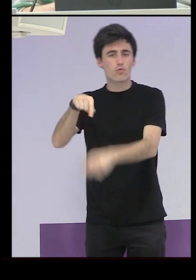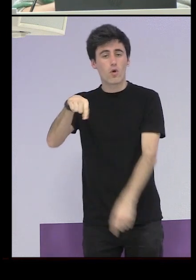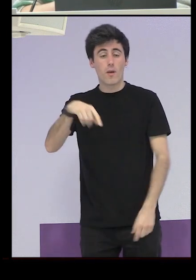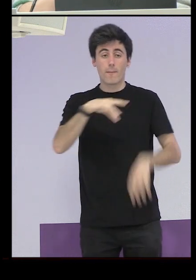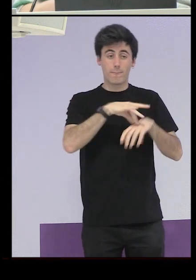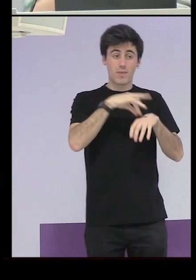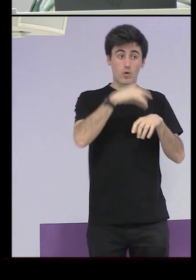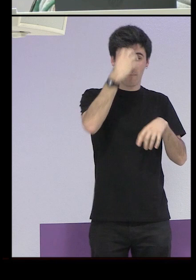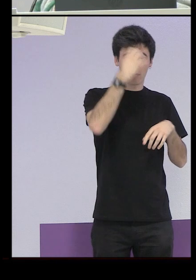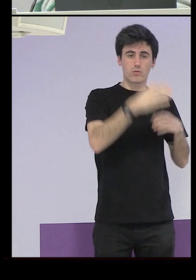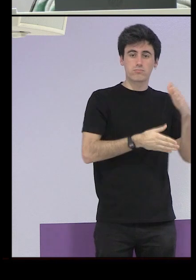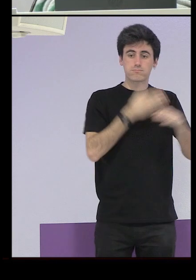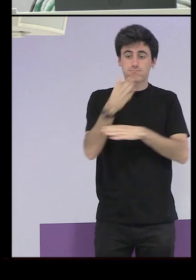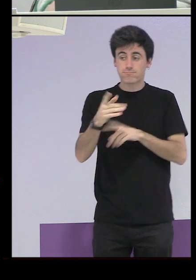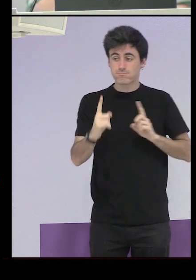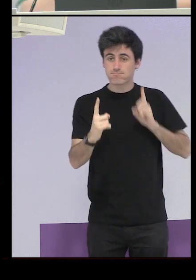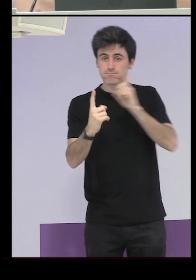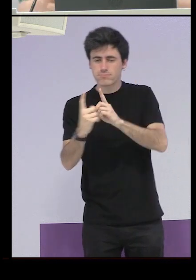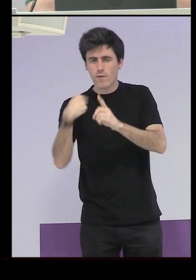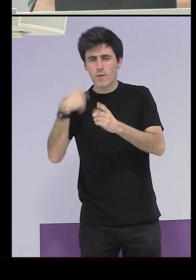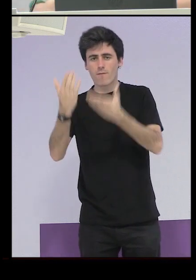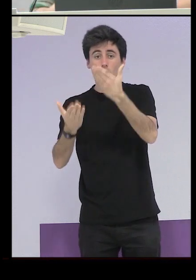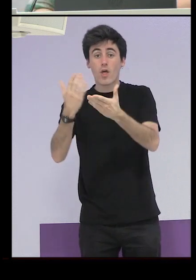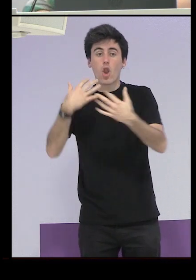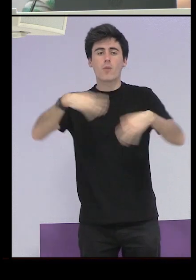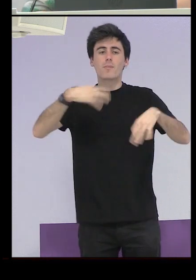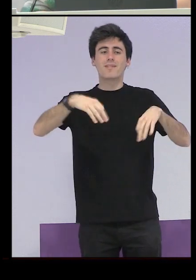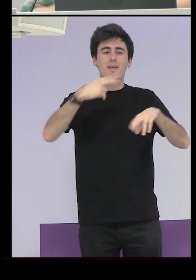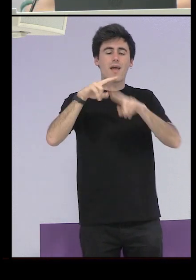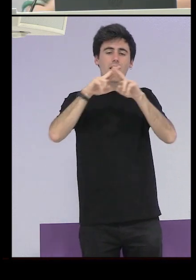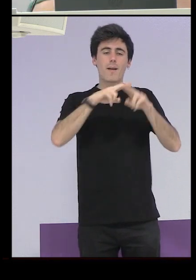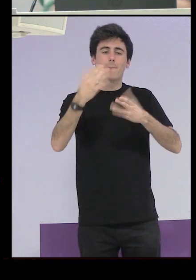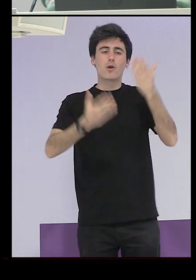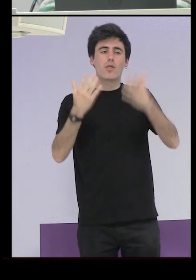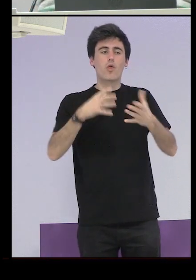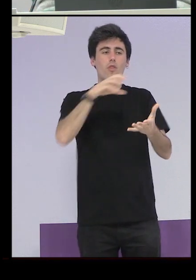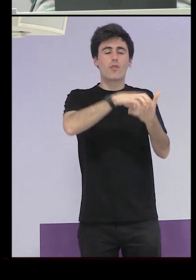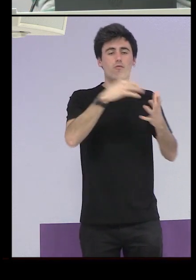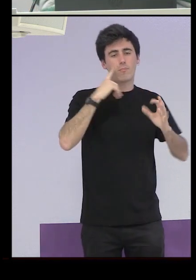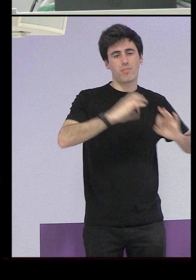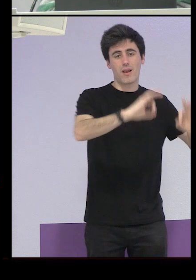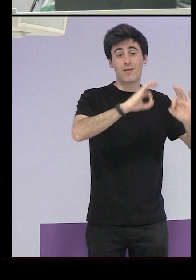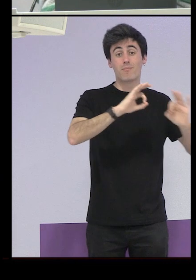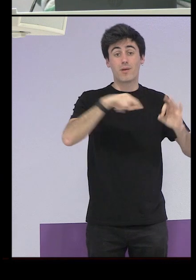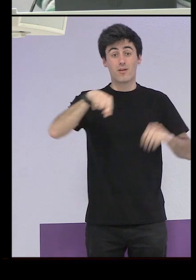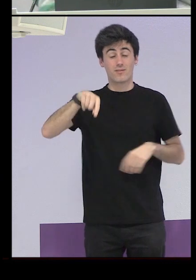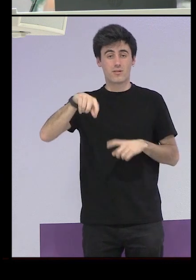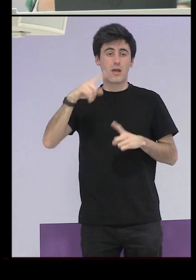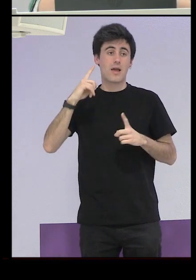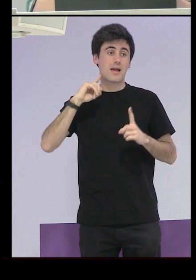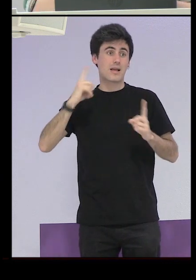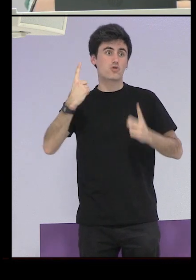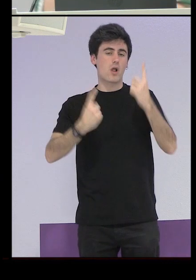médico del patronato y esta valoración que normalmente se hacían en centros especiales habilitados para ello en algunos casos según sabemos también por su